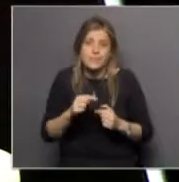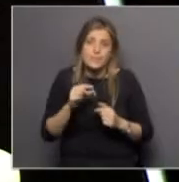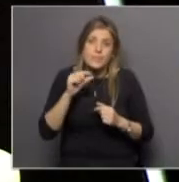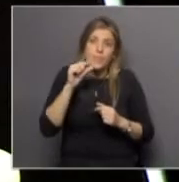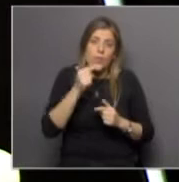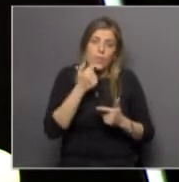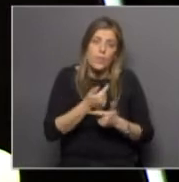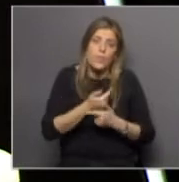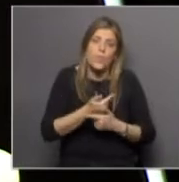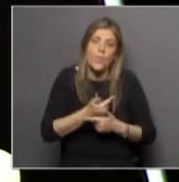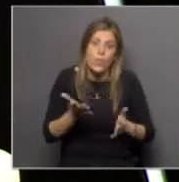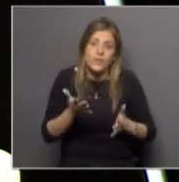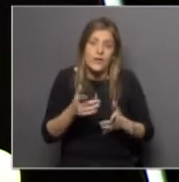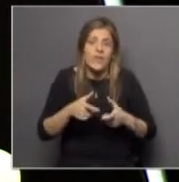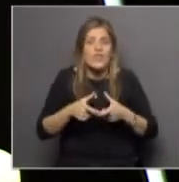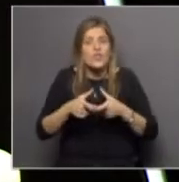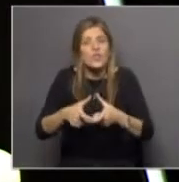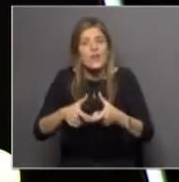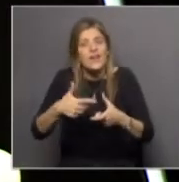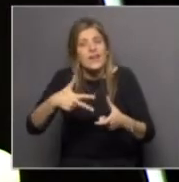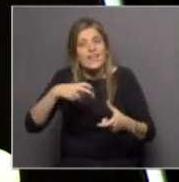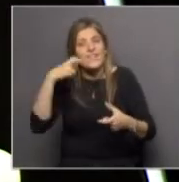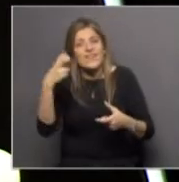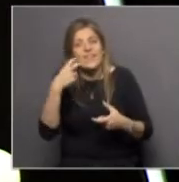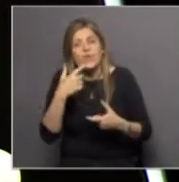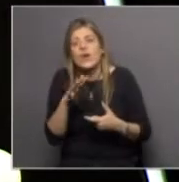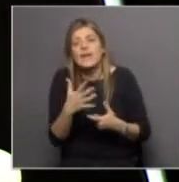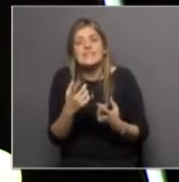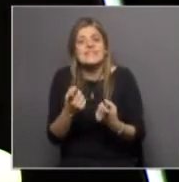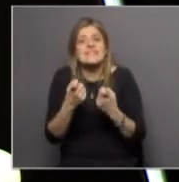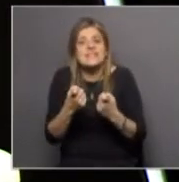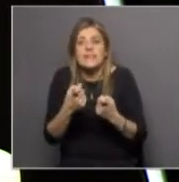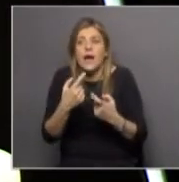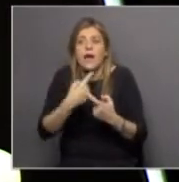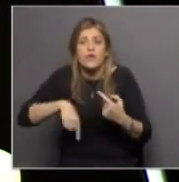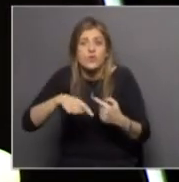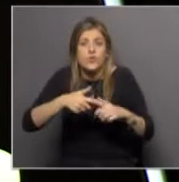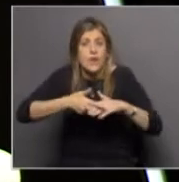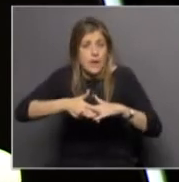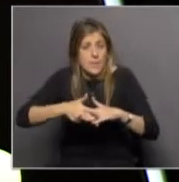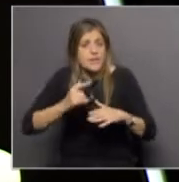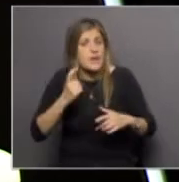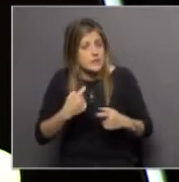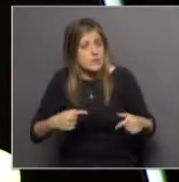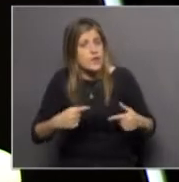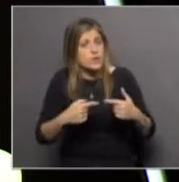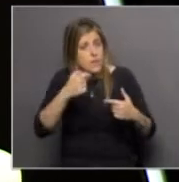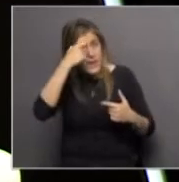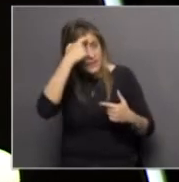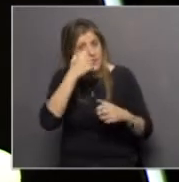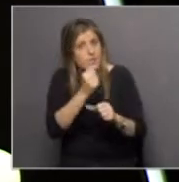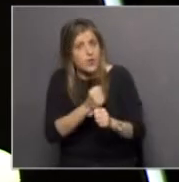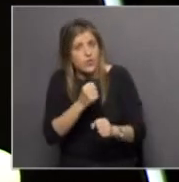muestra este túnel de lo que es la necesidad de insumos y herramientas para que los científicos puedan trabajar y en este caso